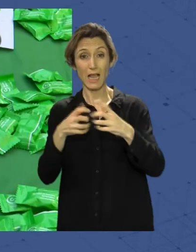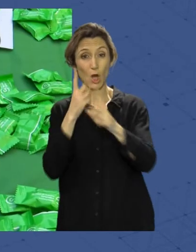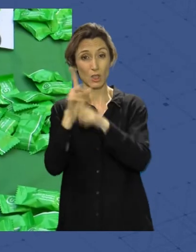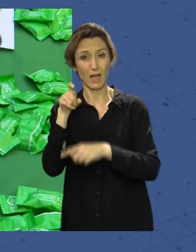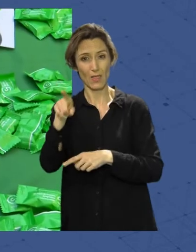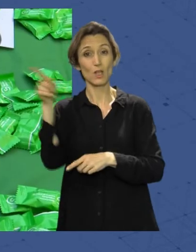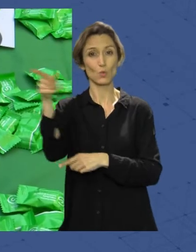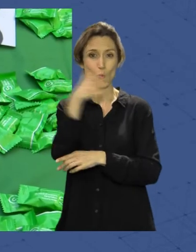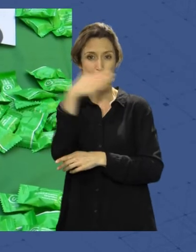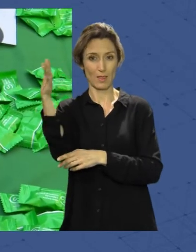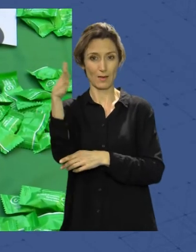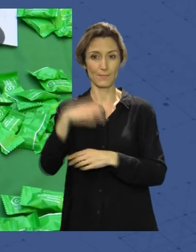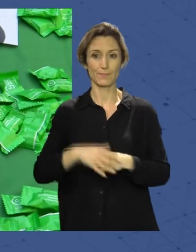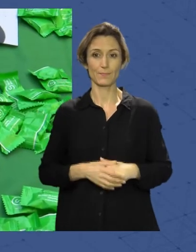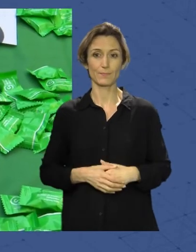bandera.